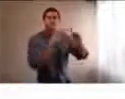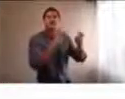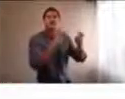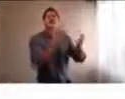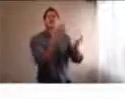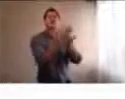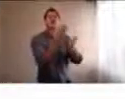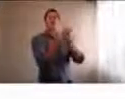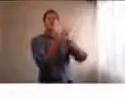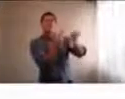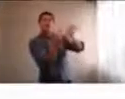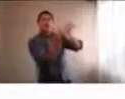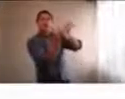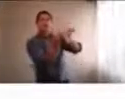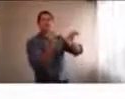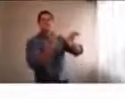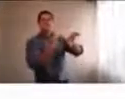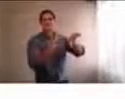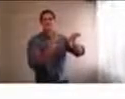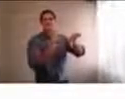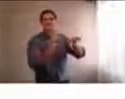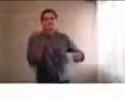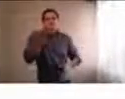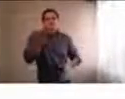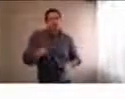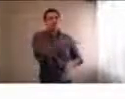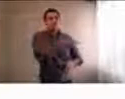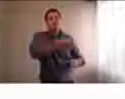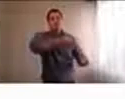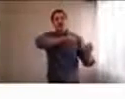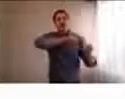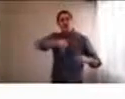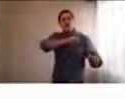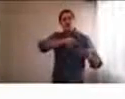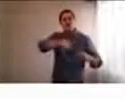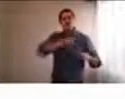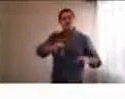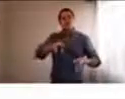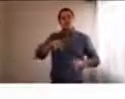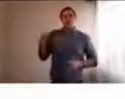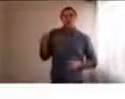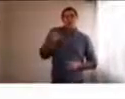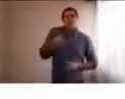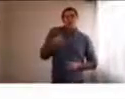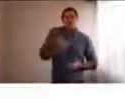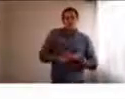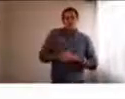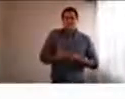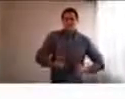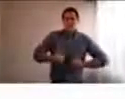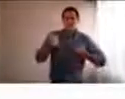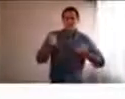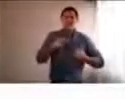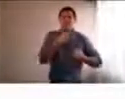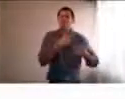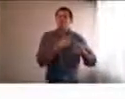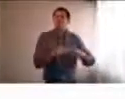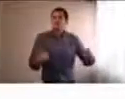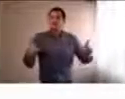lo que estamos hablando es una educación en estado de emergencia sanitaria. ¿Y por qué eso es diferente? Porque hay otros